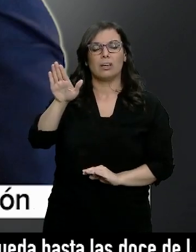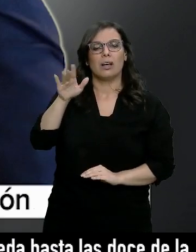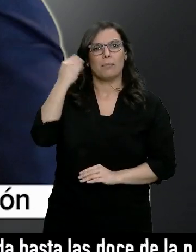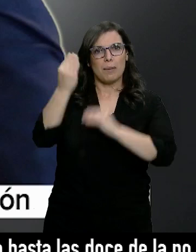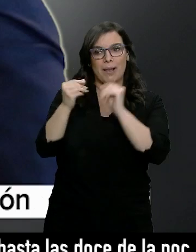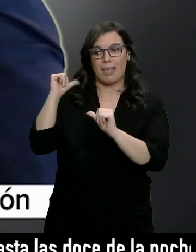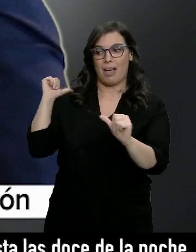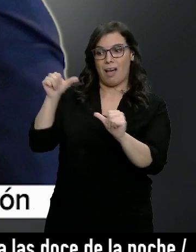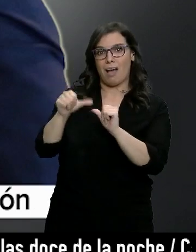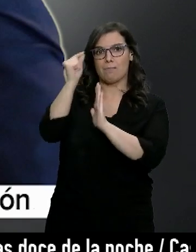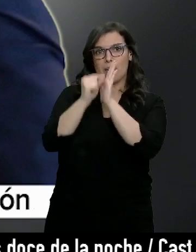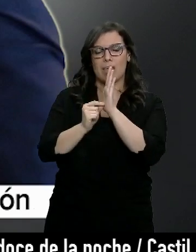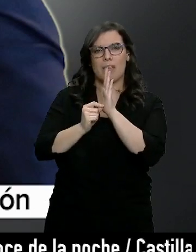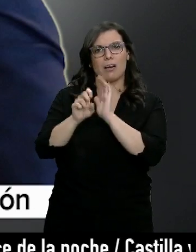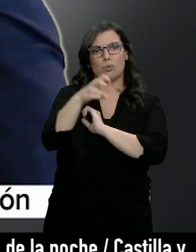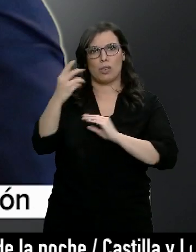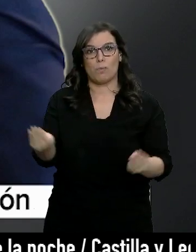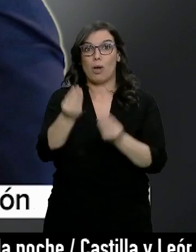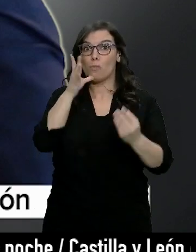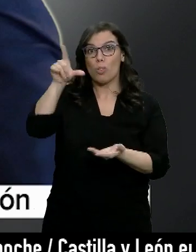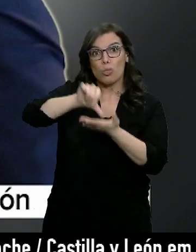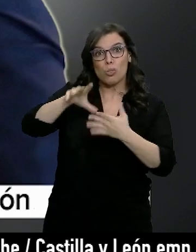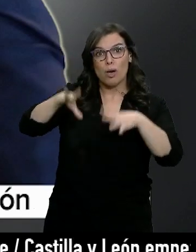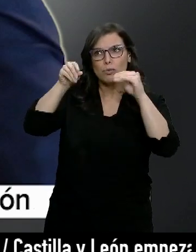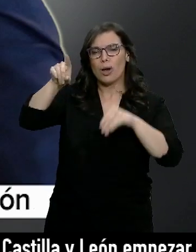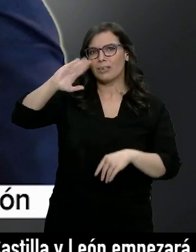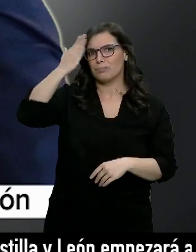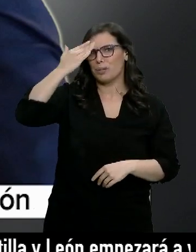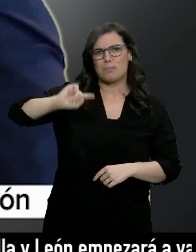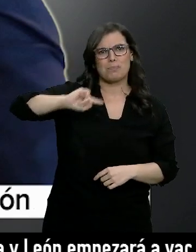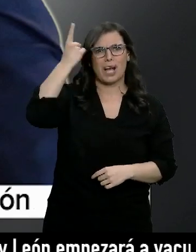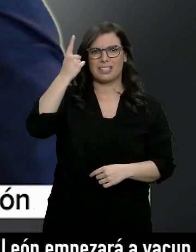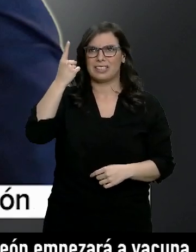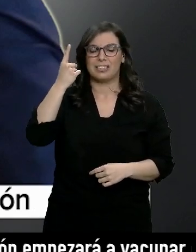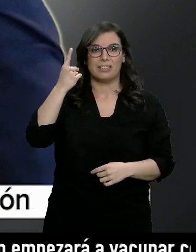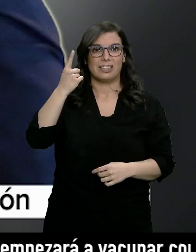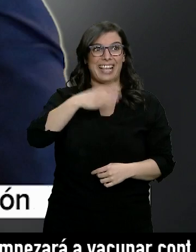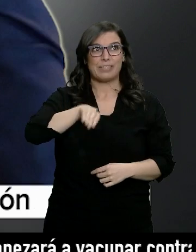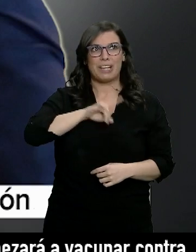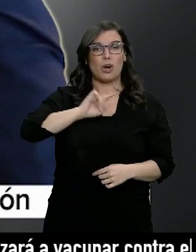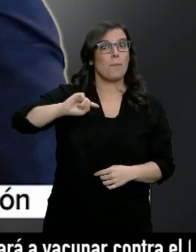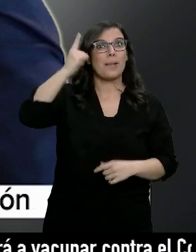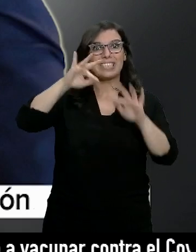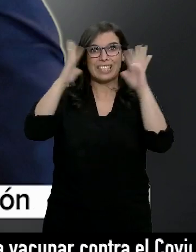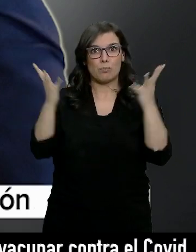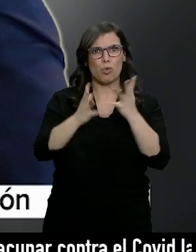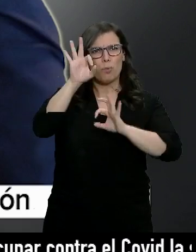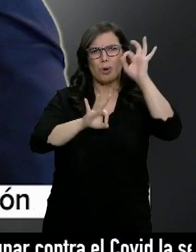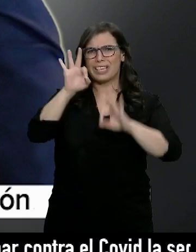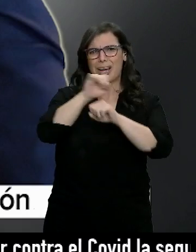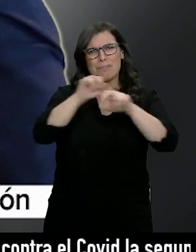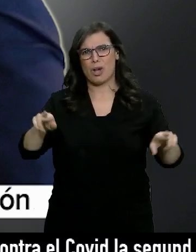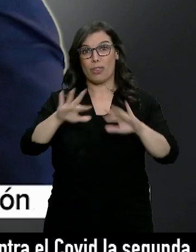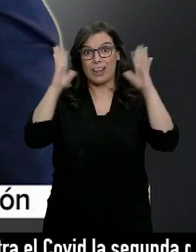dado resultado, porque la ciudad de Burgos llegó a ser la capital, no de España, la capital del mundo que mayor incidencia tuvo,